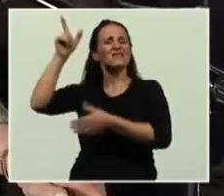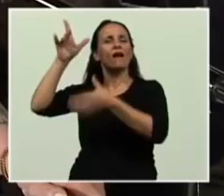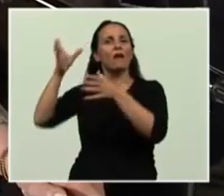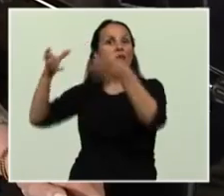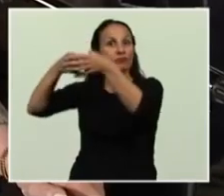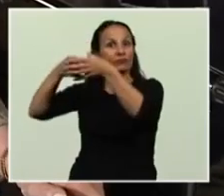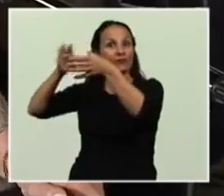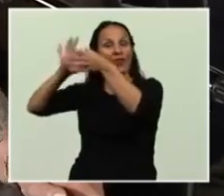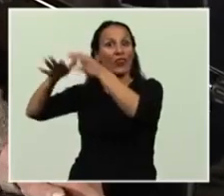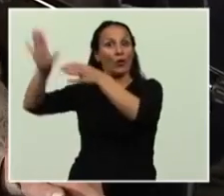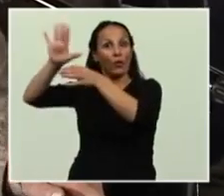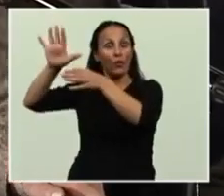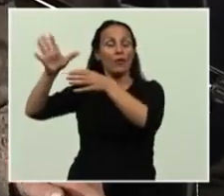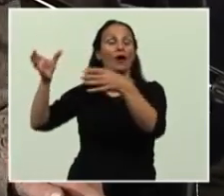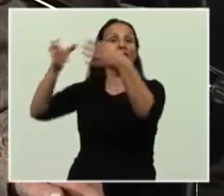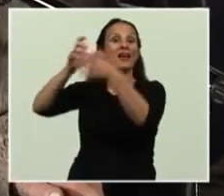y la CELAC.